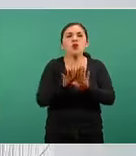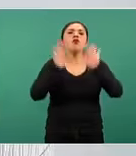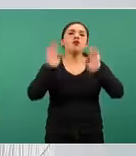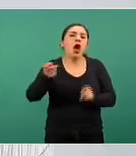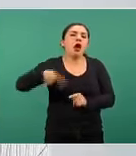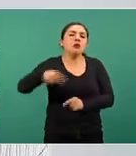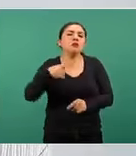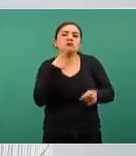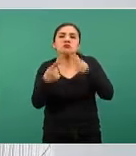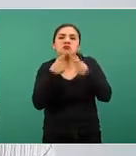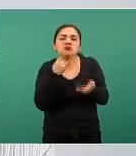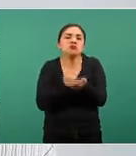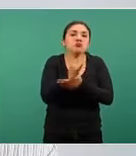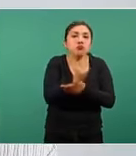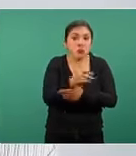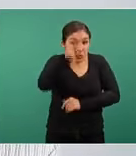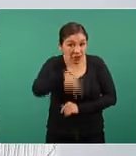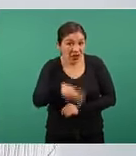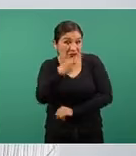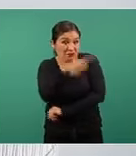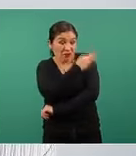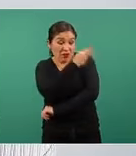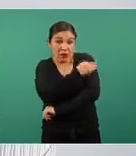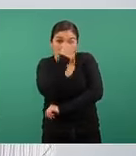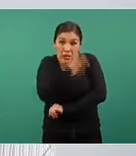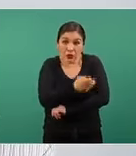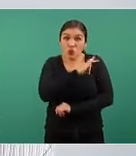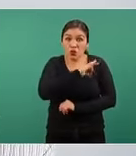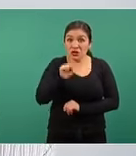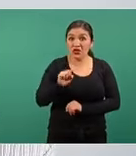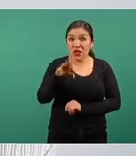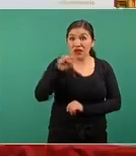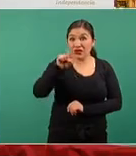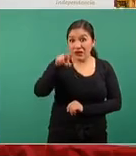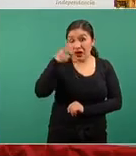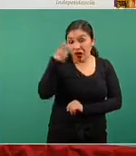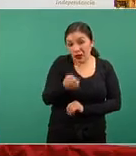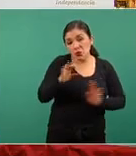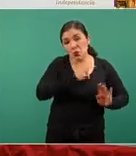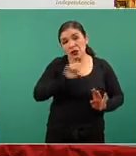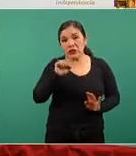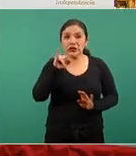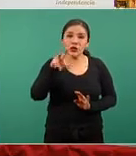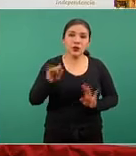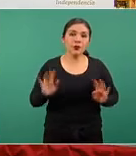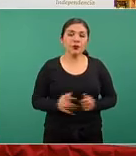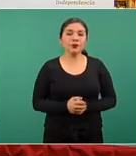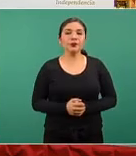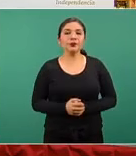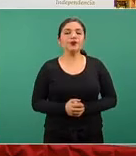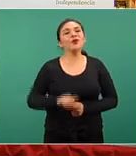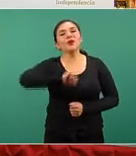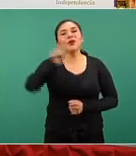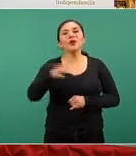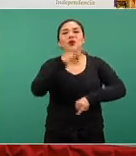ellos dirán a través de este proceso si efectivamente podríamos estar ante un caso como este y finalmente